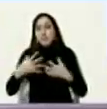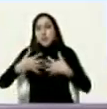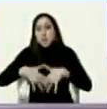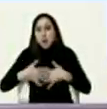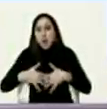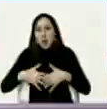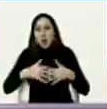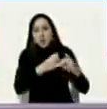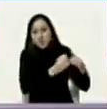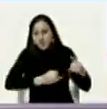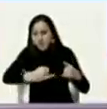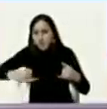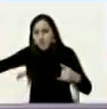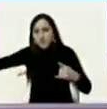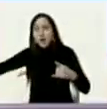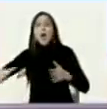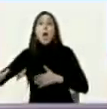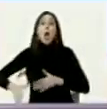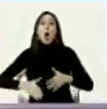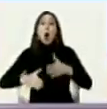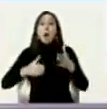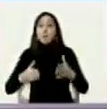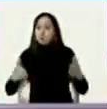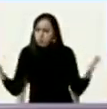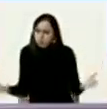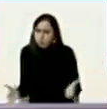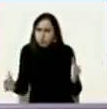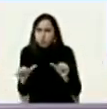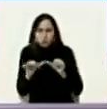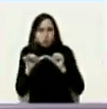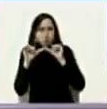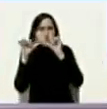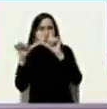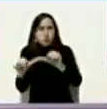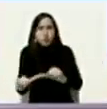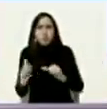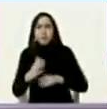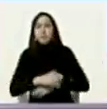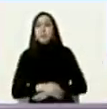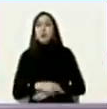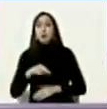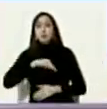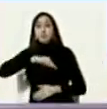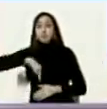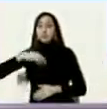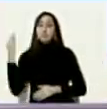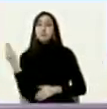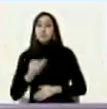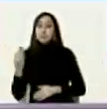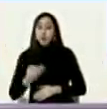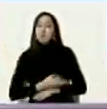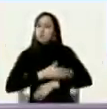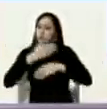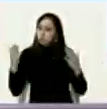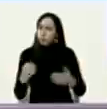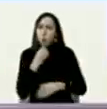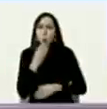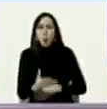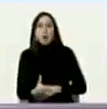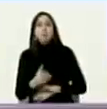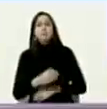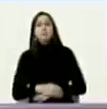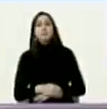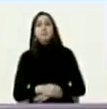y en ese camino están avanzando bien nosotros siempre somos optimistas por eso es que el